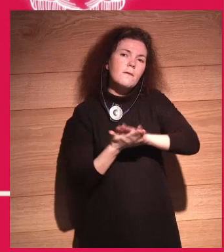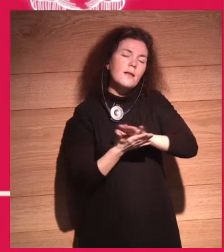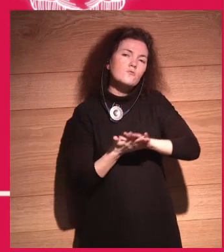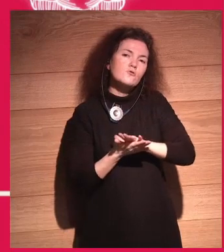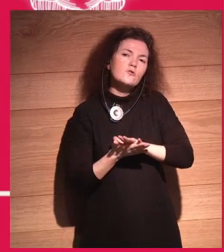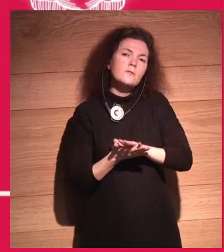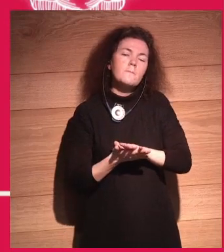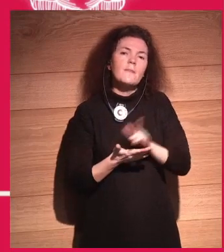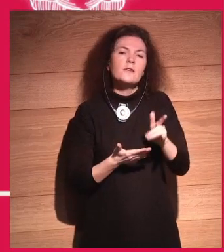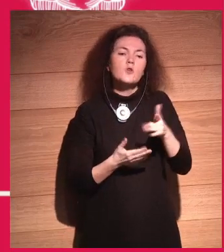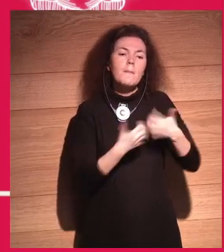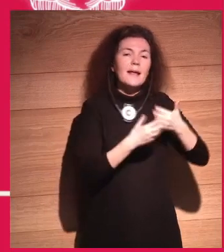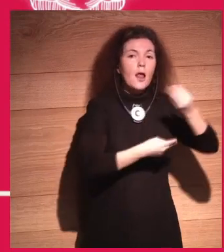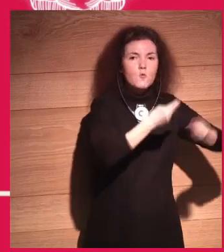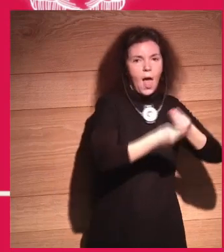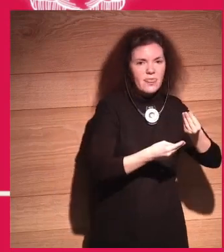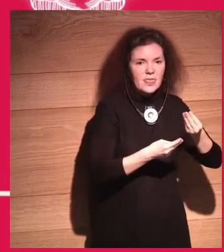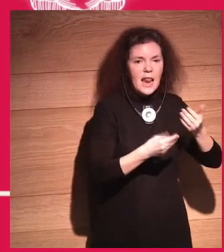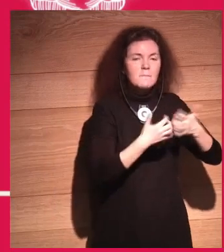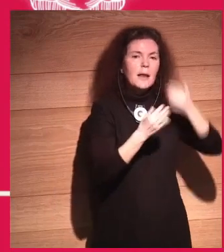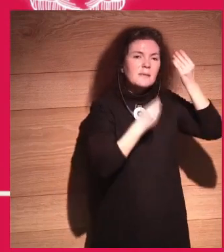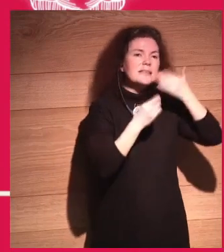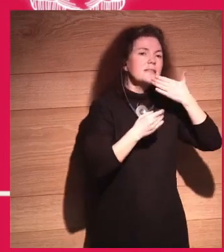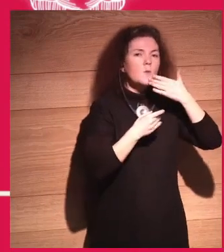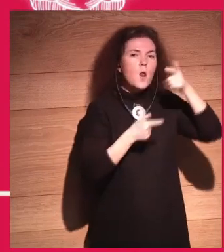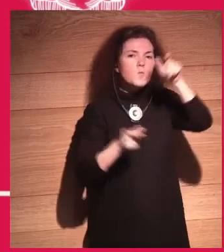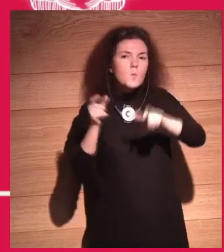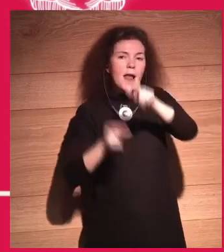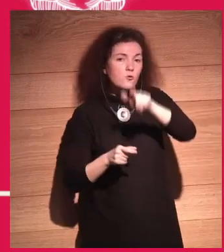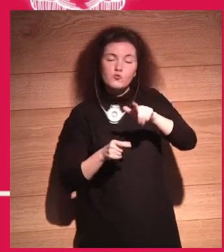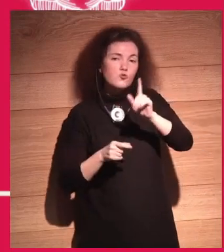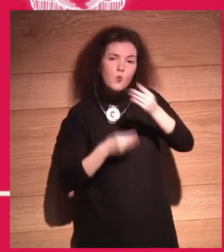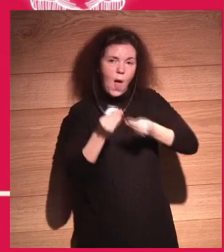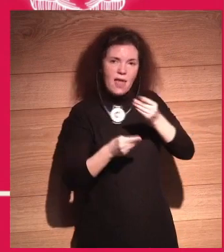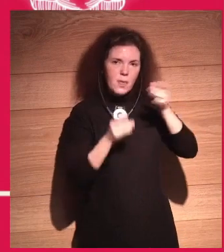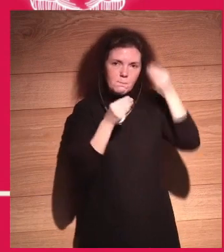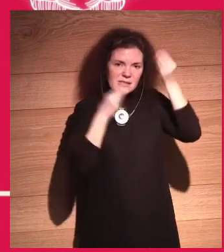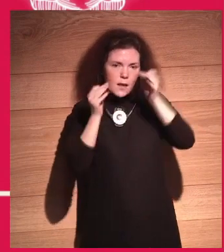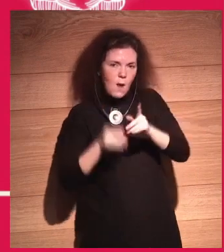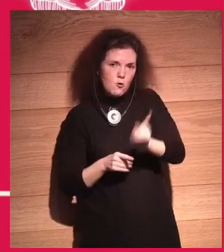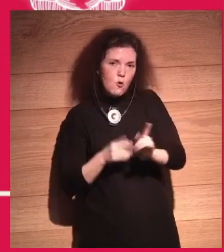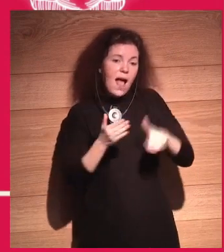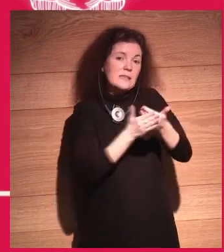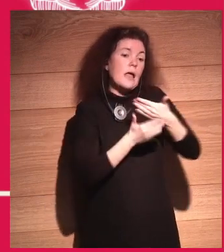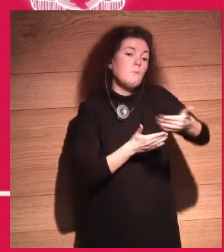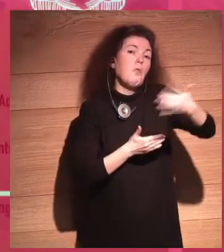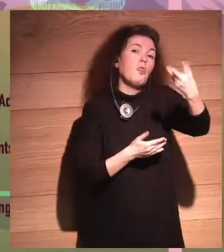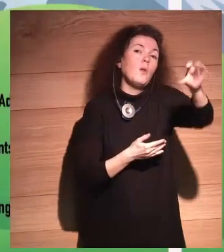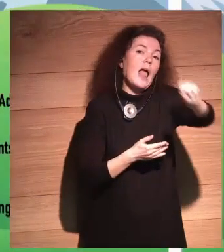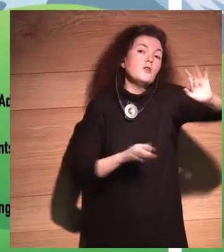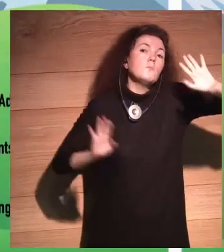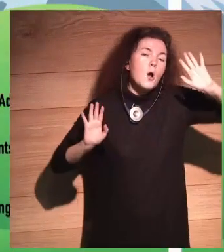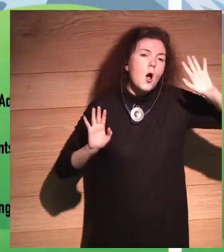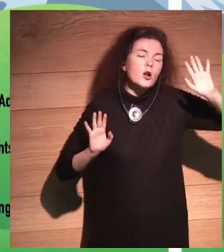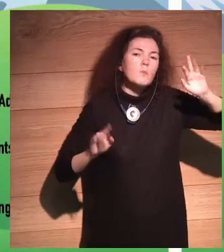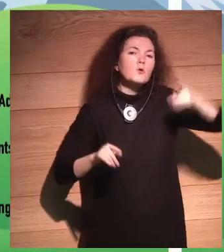esto no lo hacen las máquinas, no piensan como humanos, y no lo van a hacer durante al menos unos 50 años. No es eso. Pero